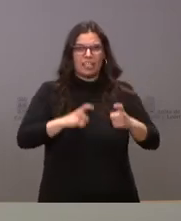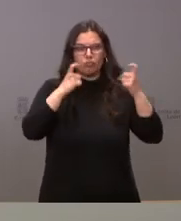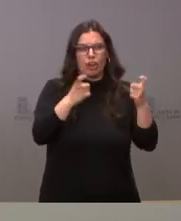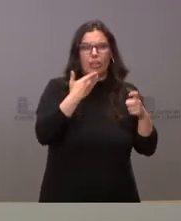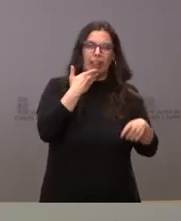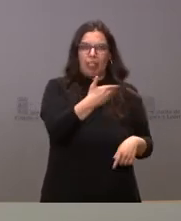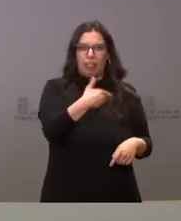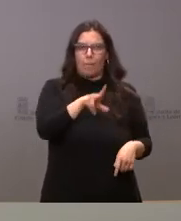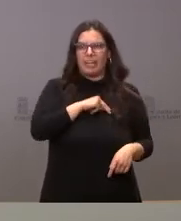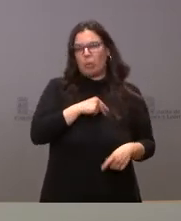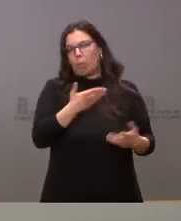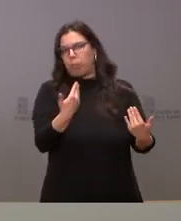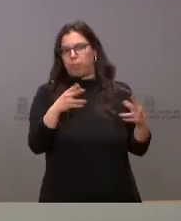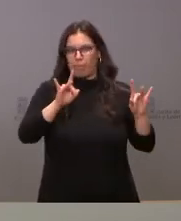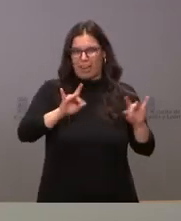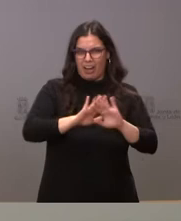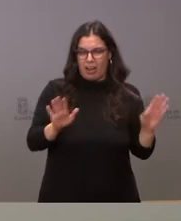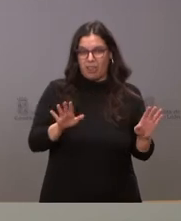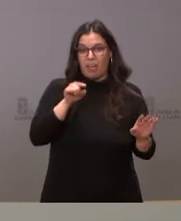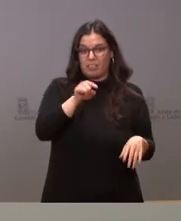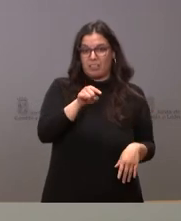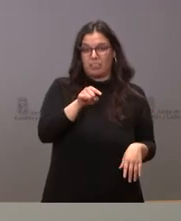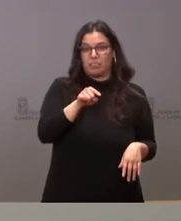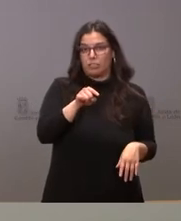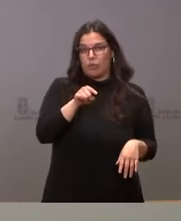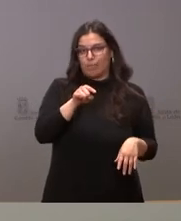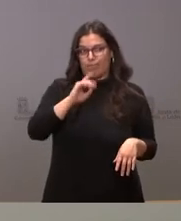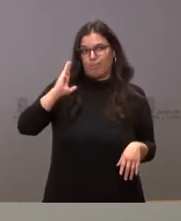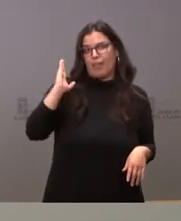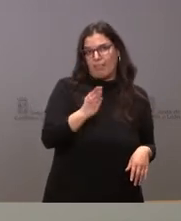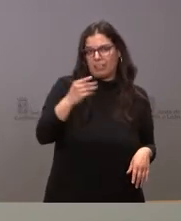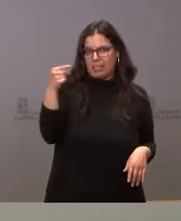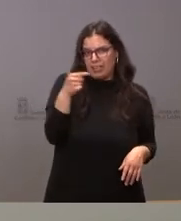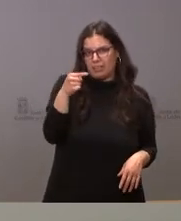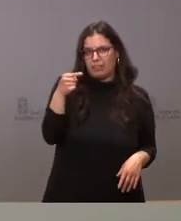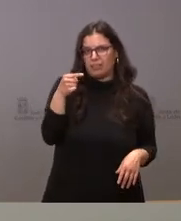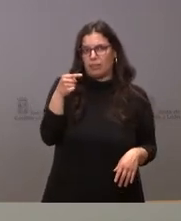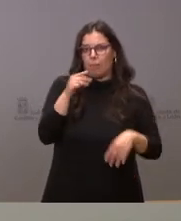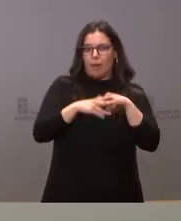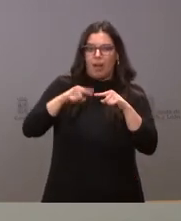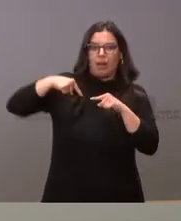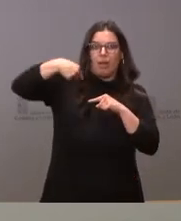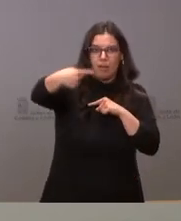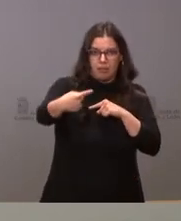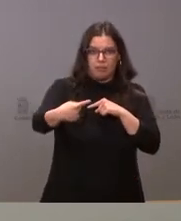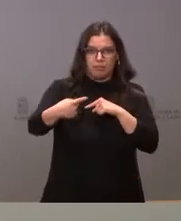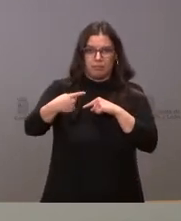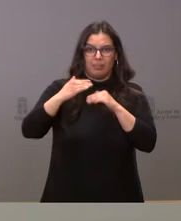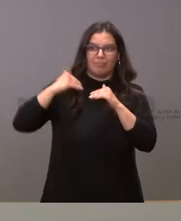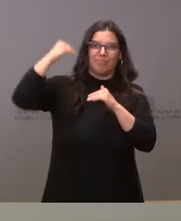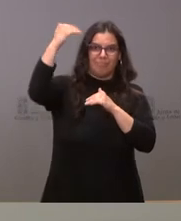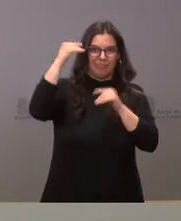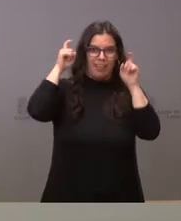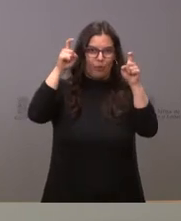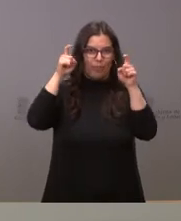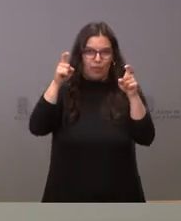y del mérito y este tiene un impacto negativo en posteriores etapas del sistema educativo